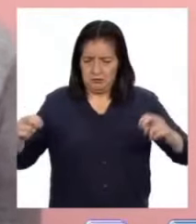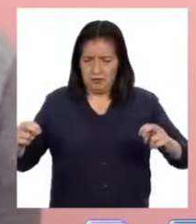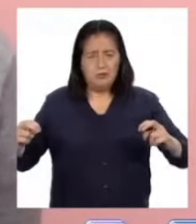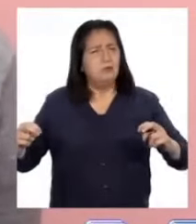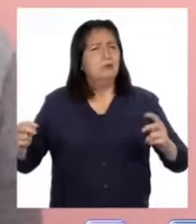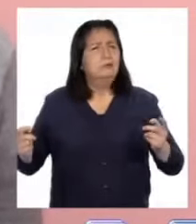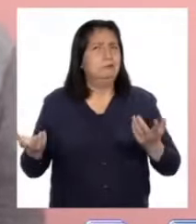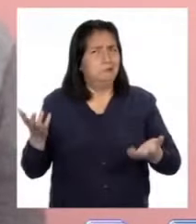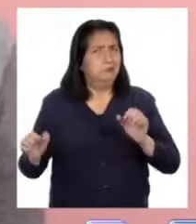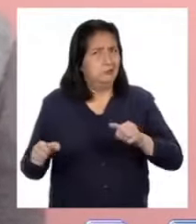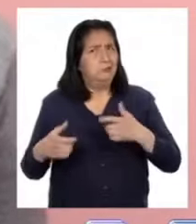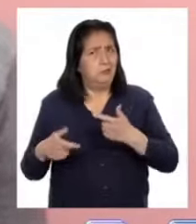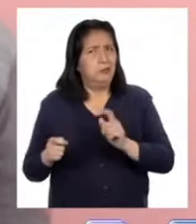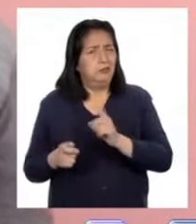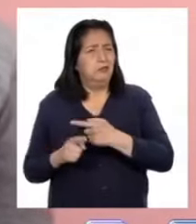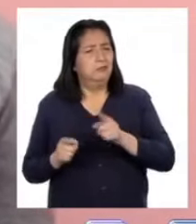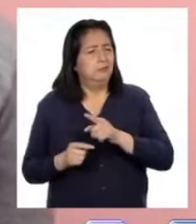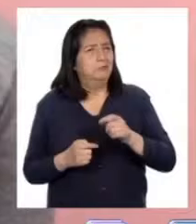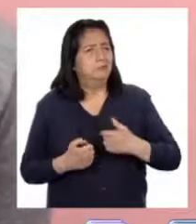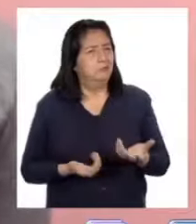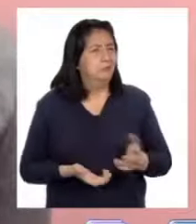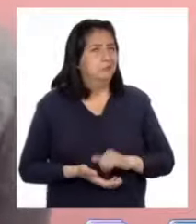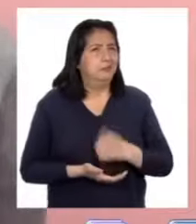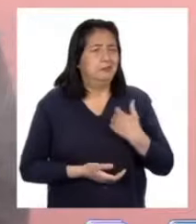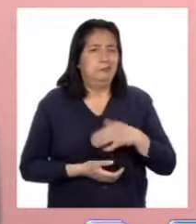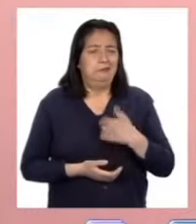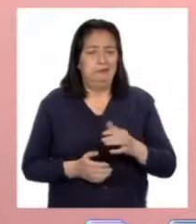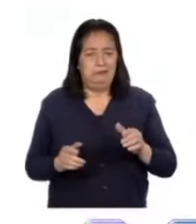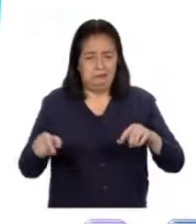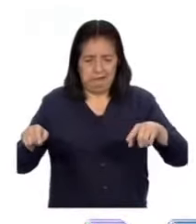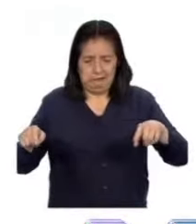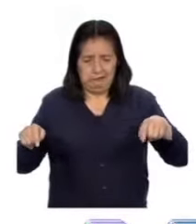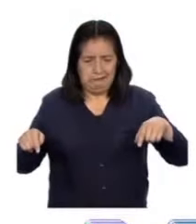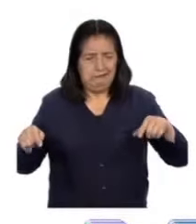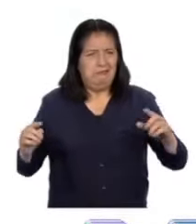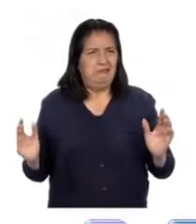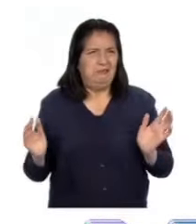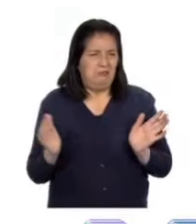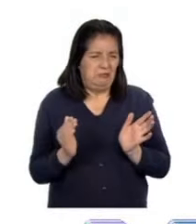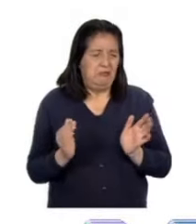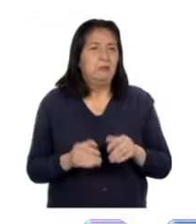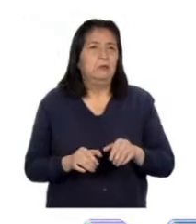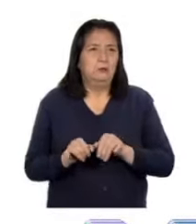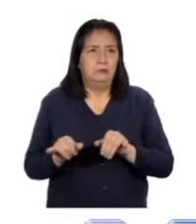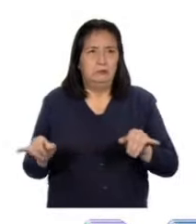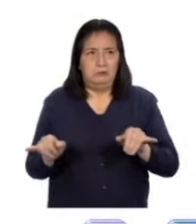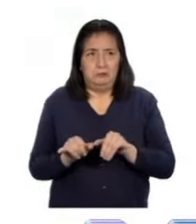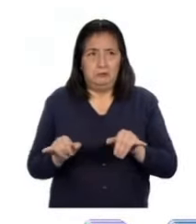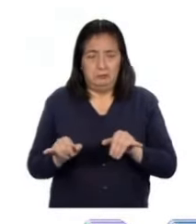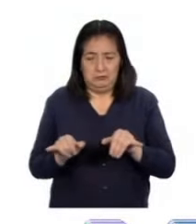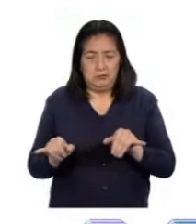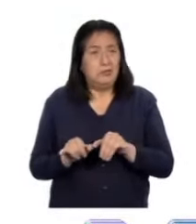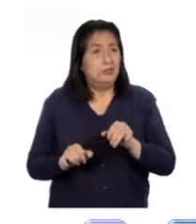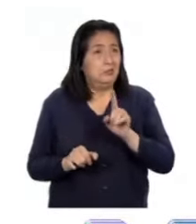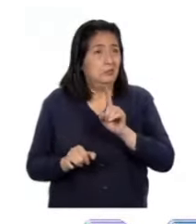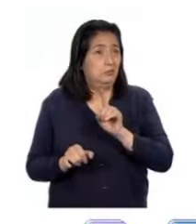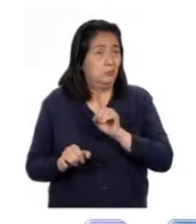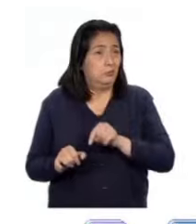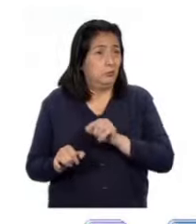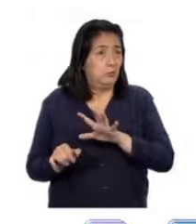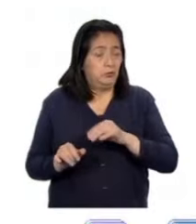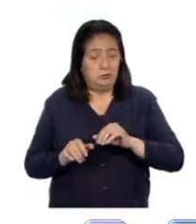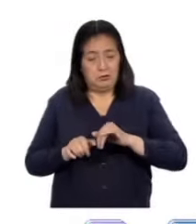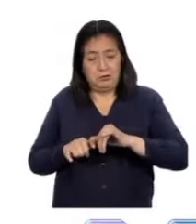es que lo hemos intentado. Pero esta parte de la mesa es muy angosta, la mesa mide un metro y cincuenta de largo por cincuenta